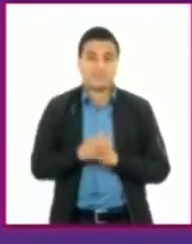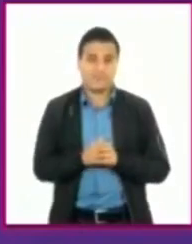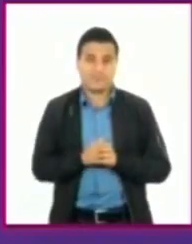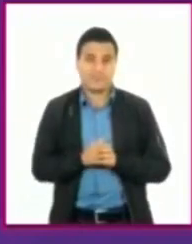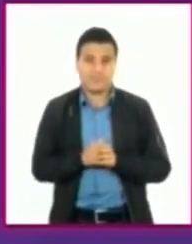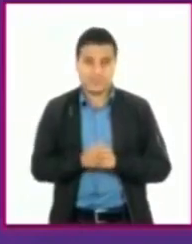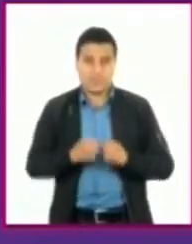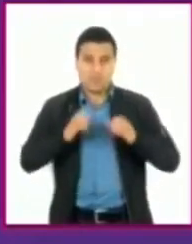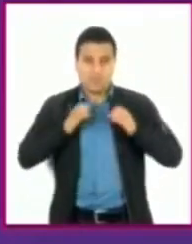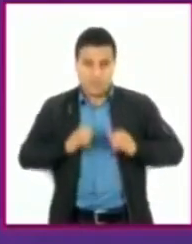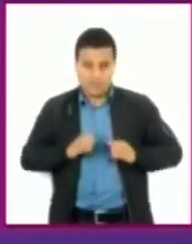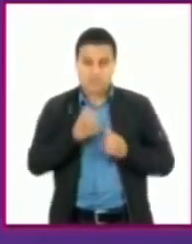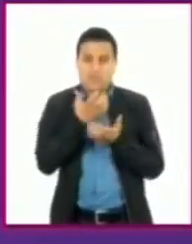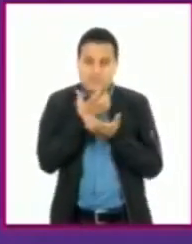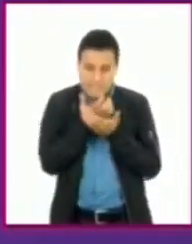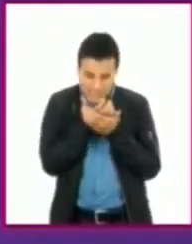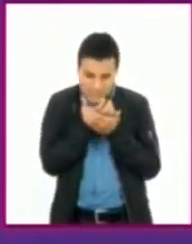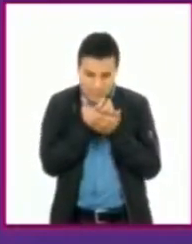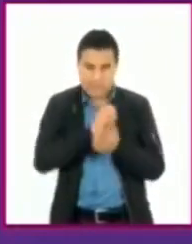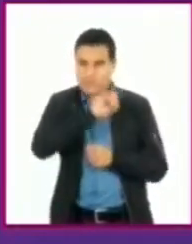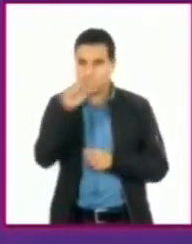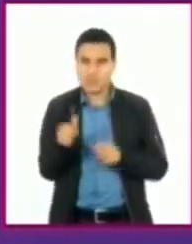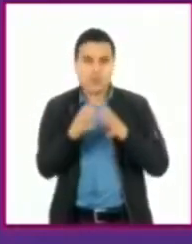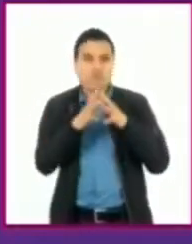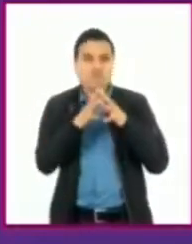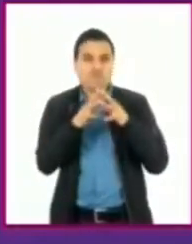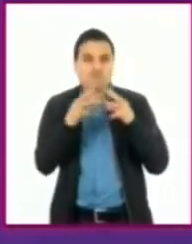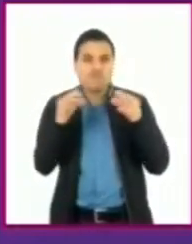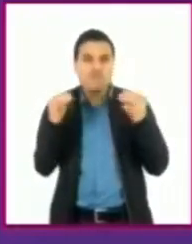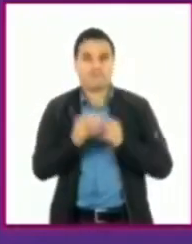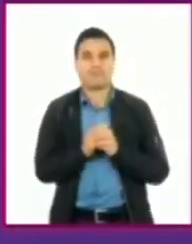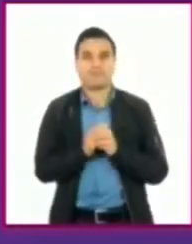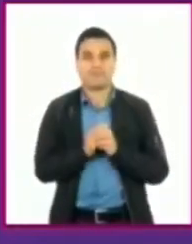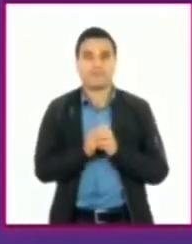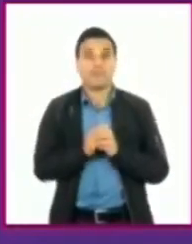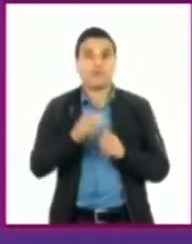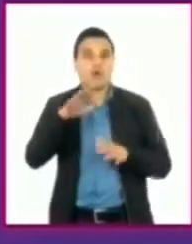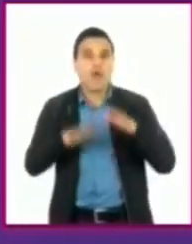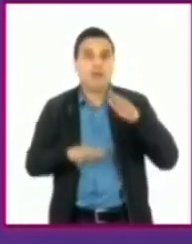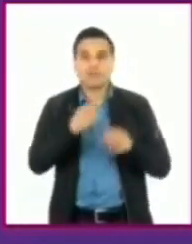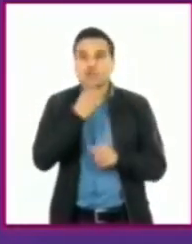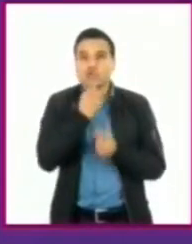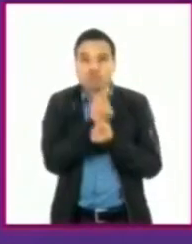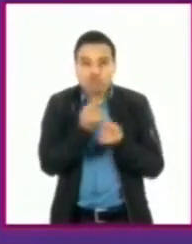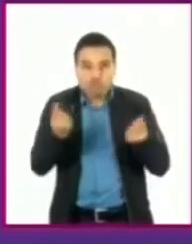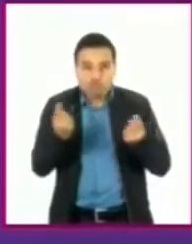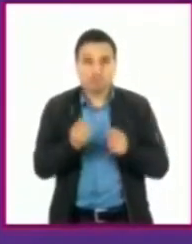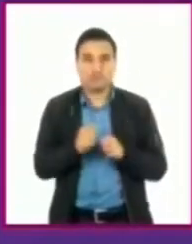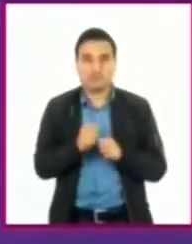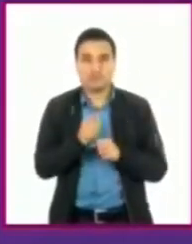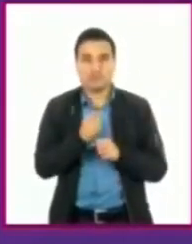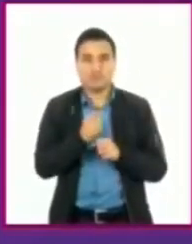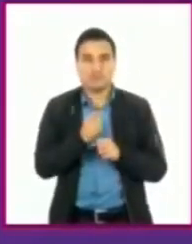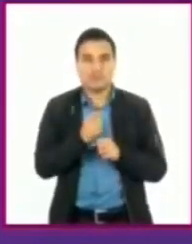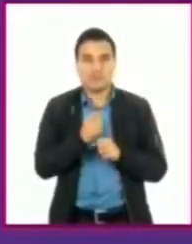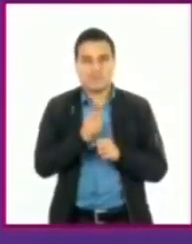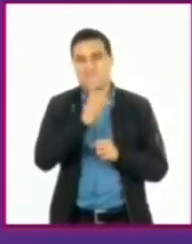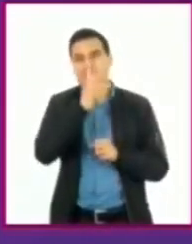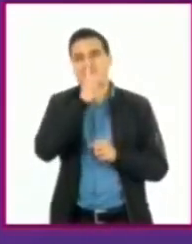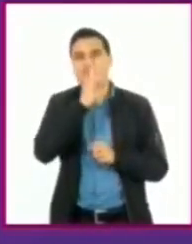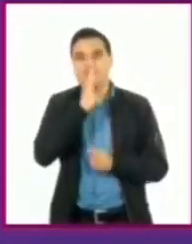a curar a través del descanso, del reposo. ¿Pero qué pasa cuando de pronto a los niños les dan muchos antibióticos? Yo veo que de pronto hay una